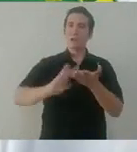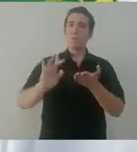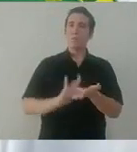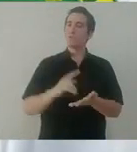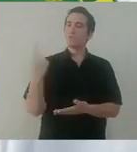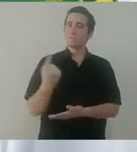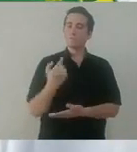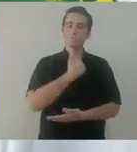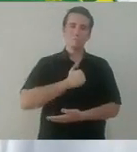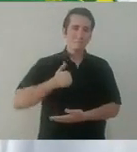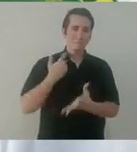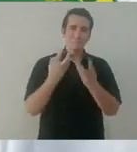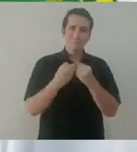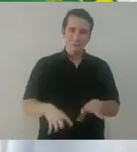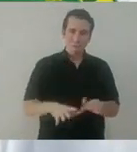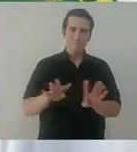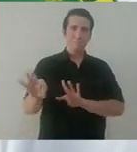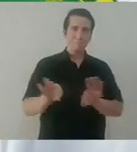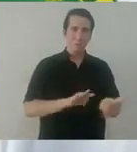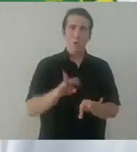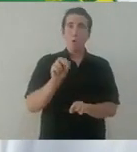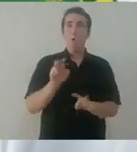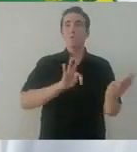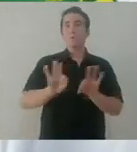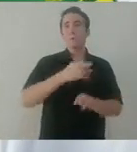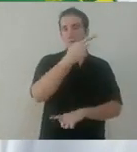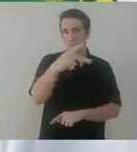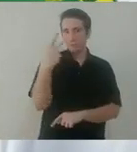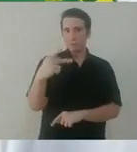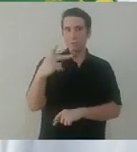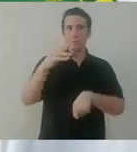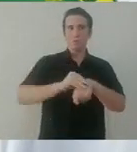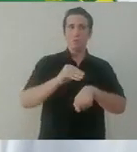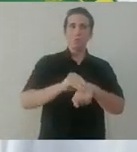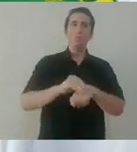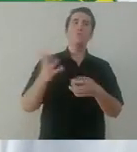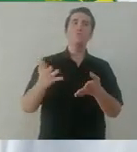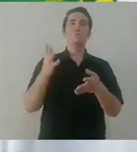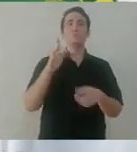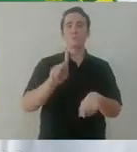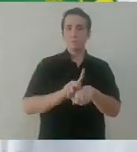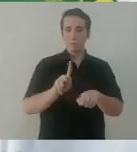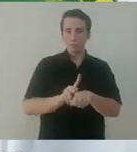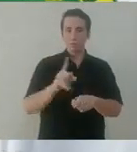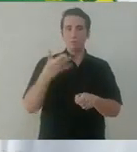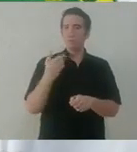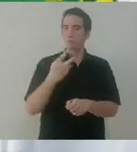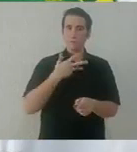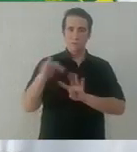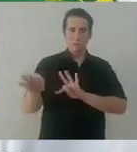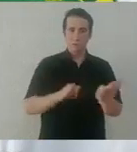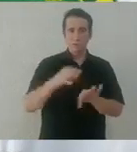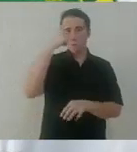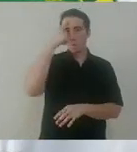apoyo de quienes lamentablemente han perdido su empleo o trabajan por su cuenta, implementamos un seguro de desempleo que nos permitirá apoyar a